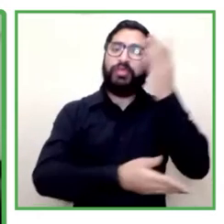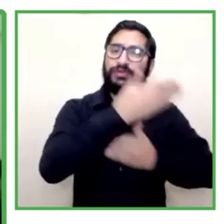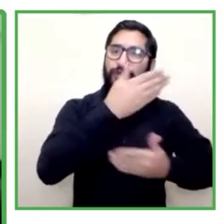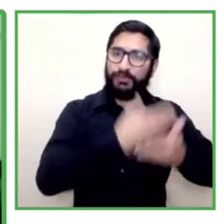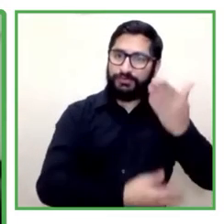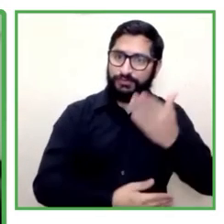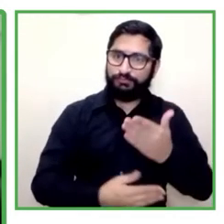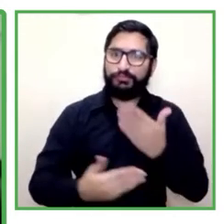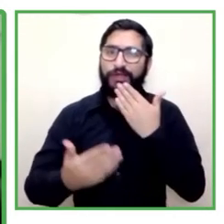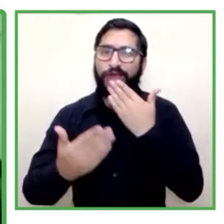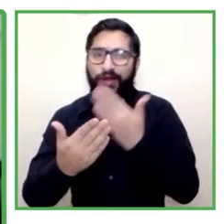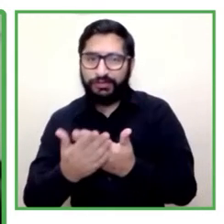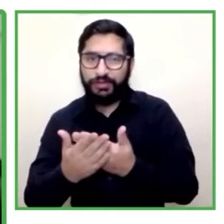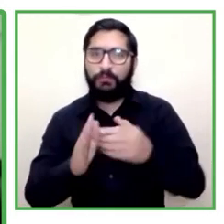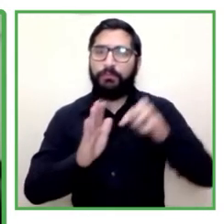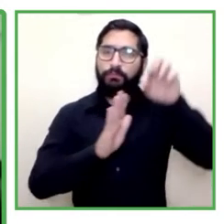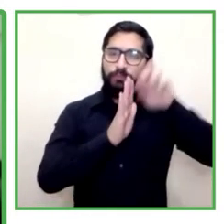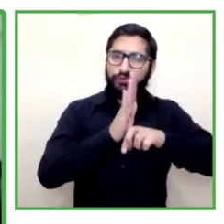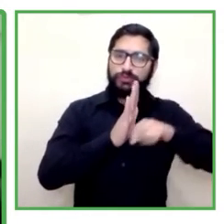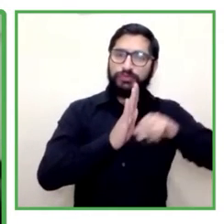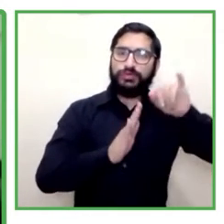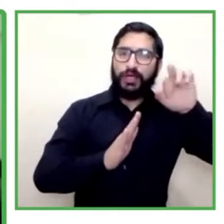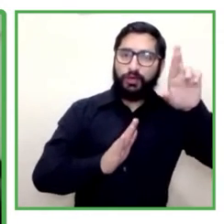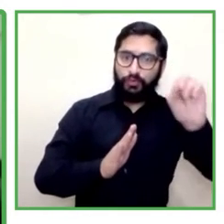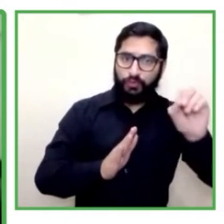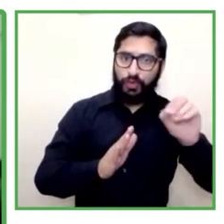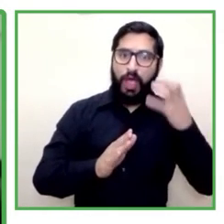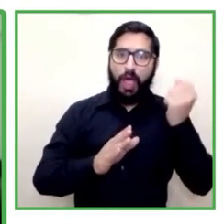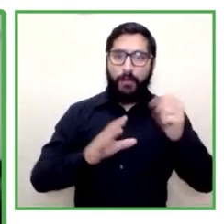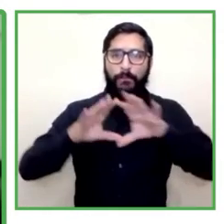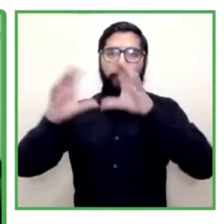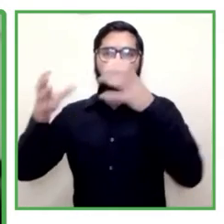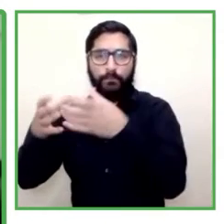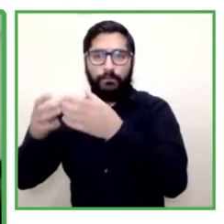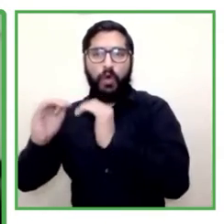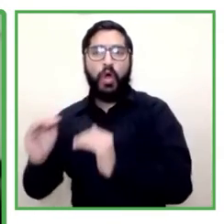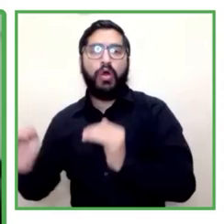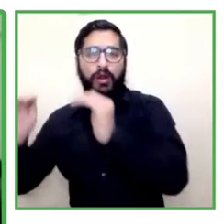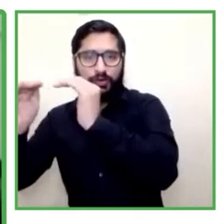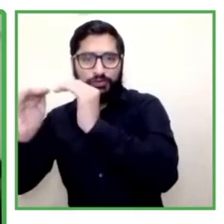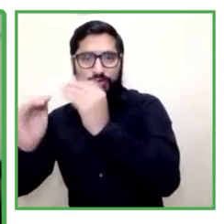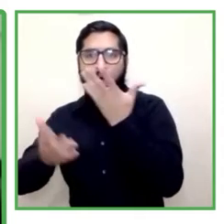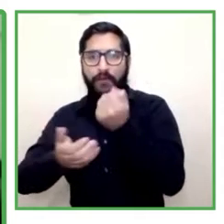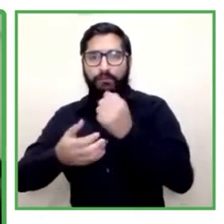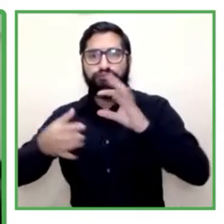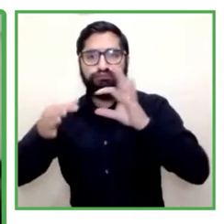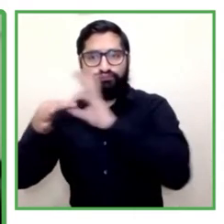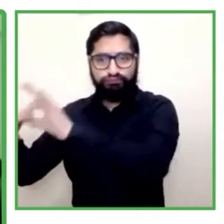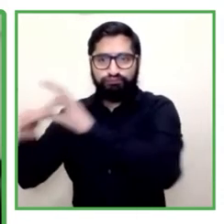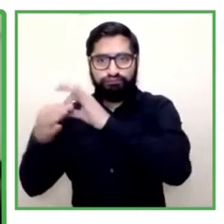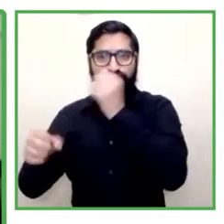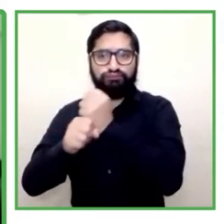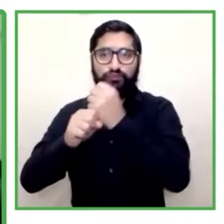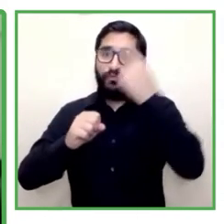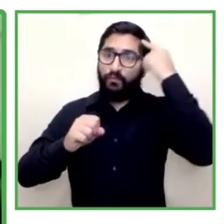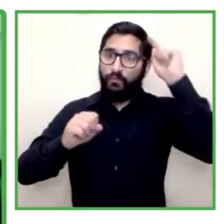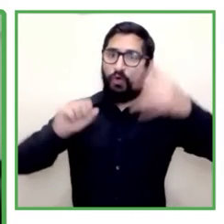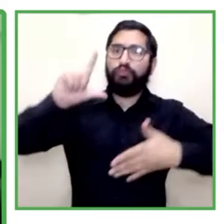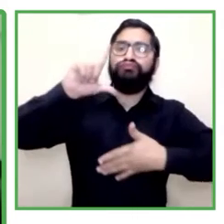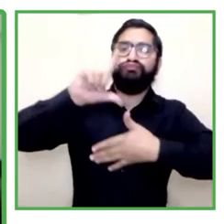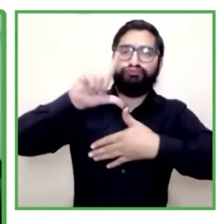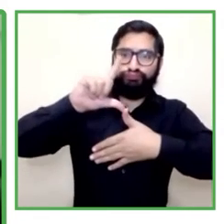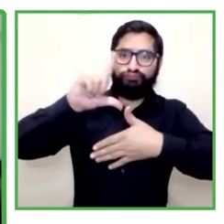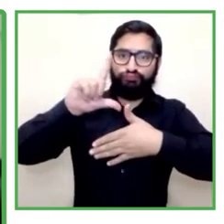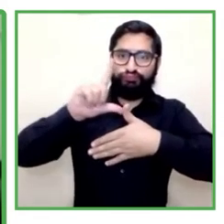y también a la Fundación Descúrbeme, su aliado de América Latina, por invitarnos a participar de esta valiosa iniciativa.